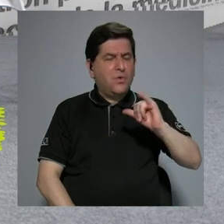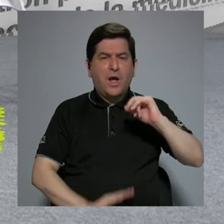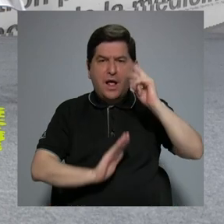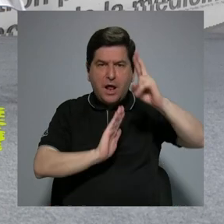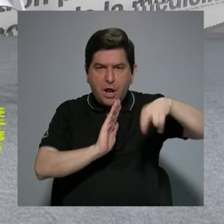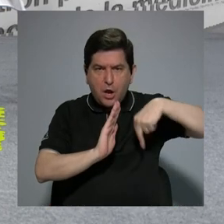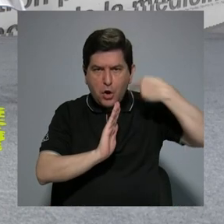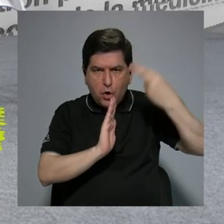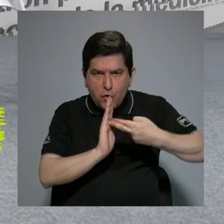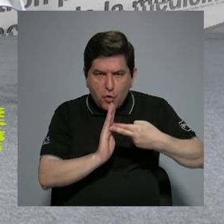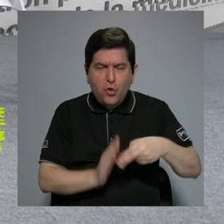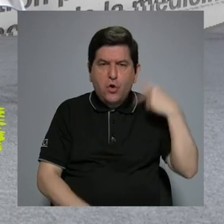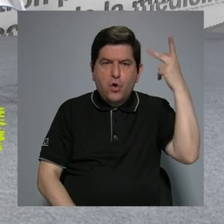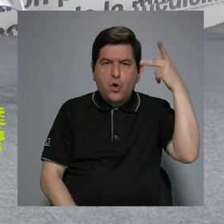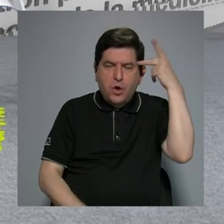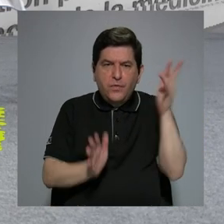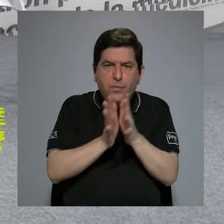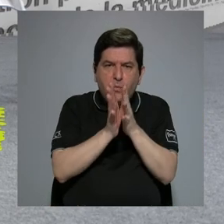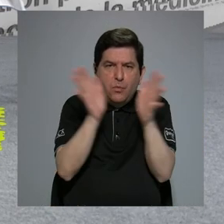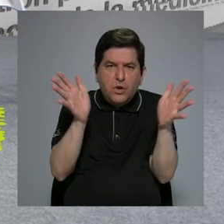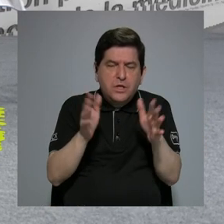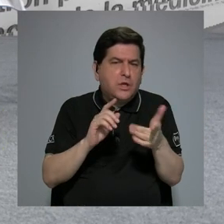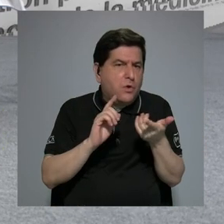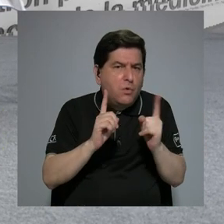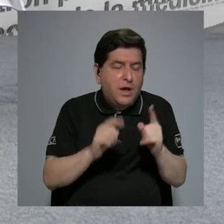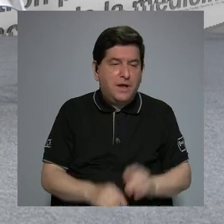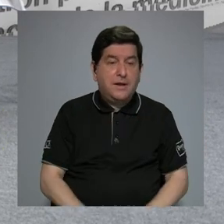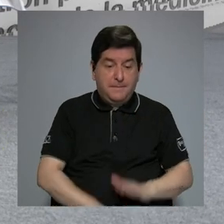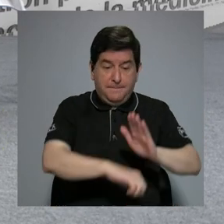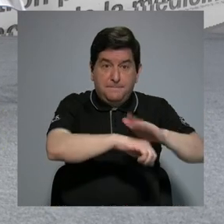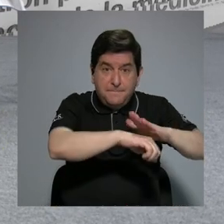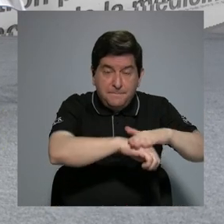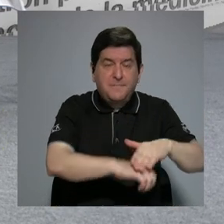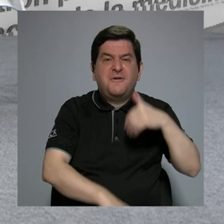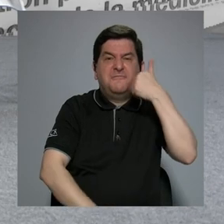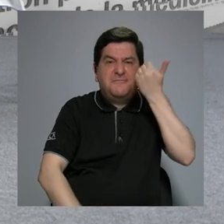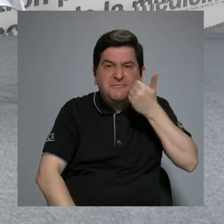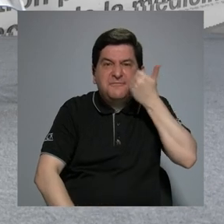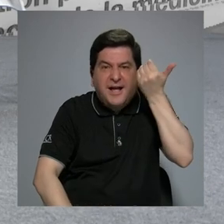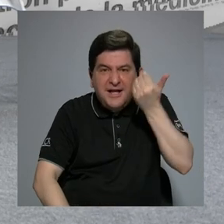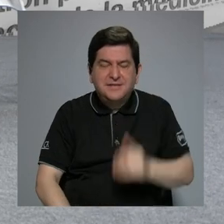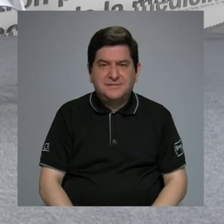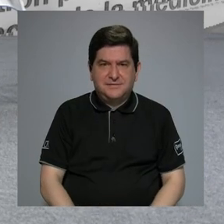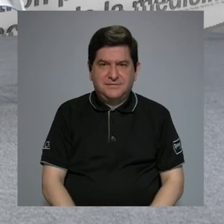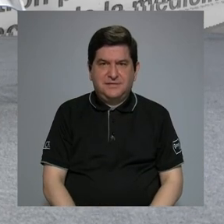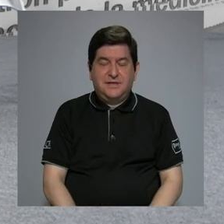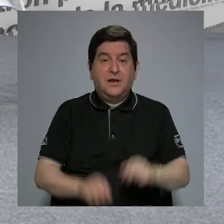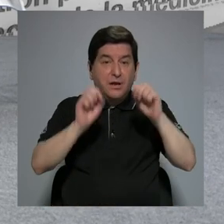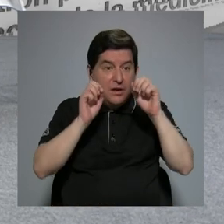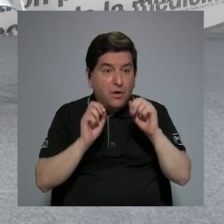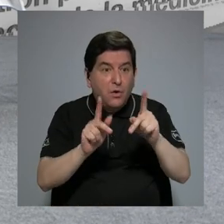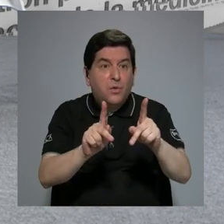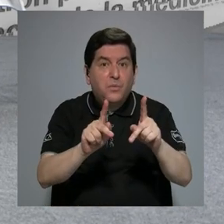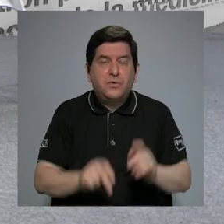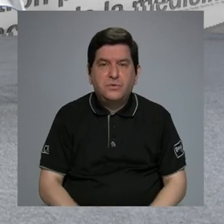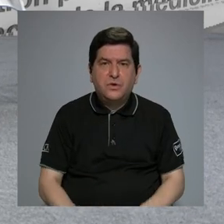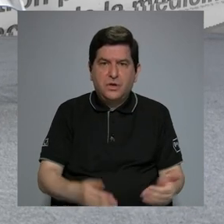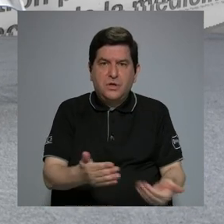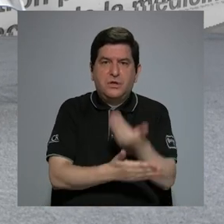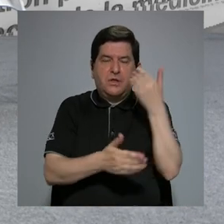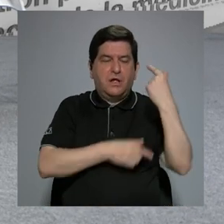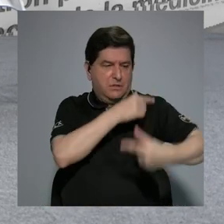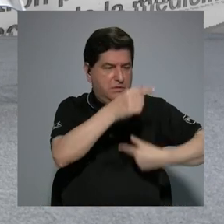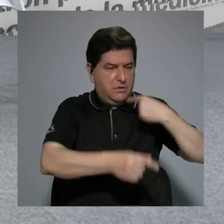rol de las políticas públicas que propicien, que faciliten, que permitan a las nuevas